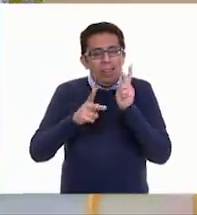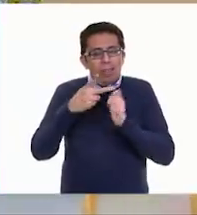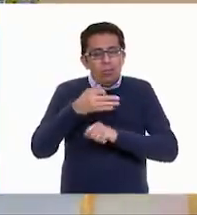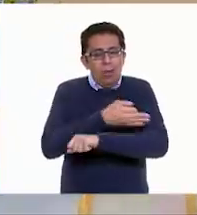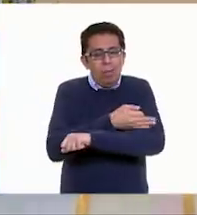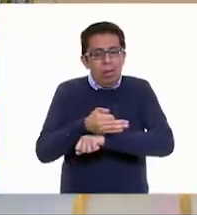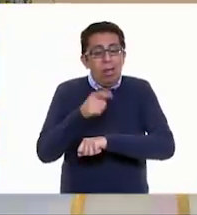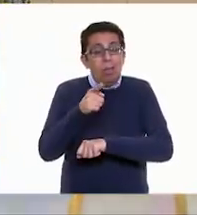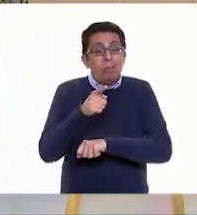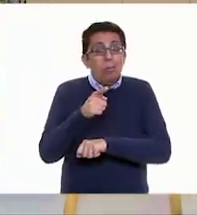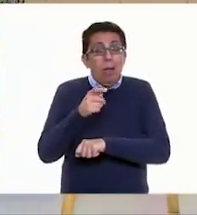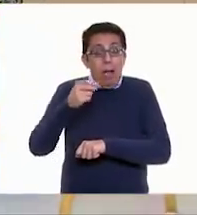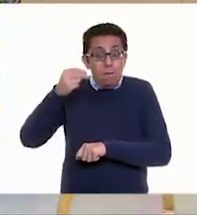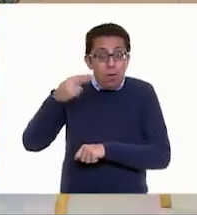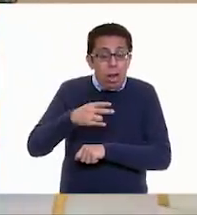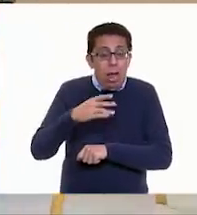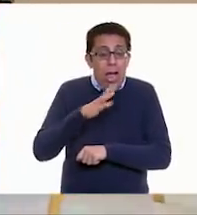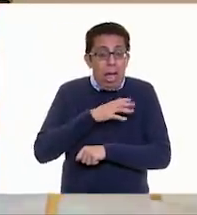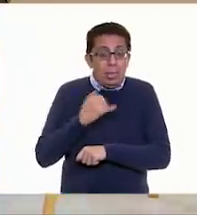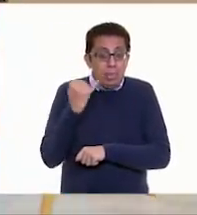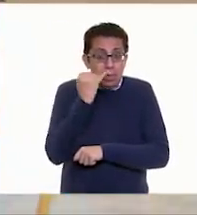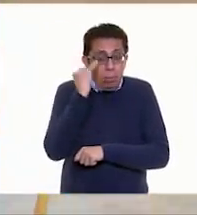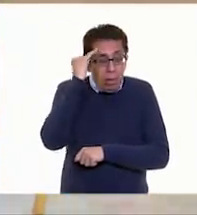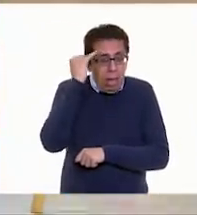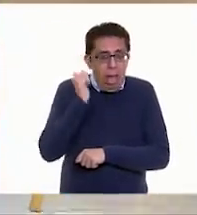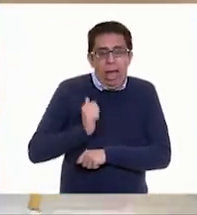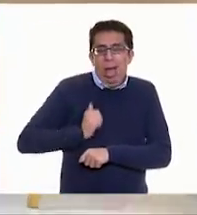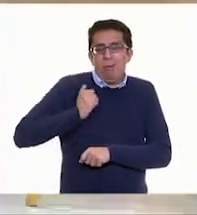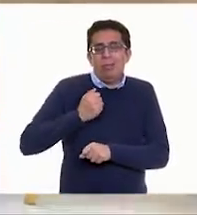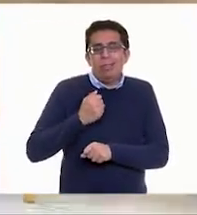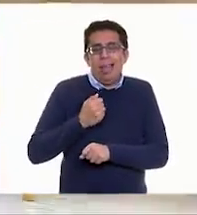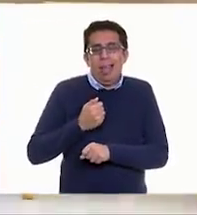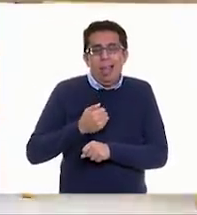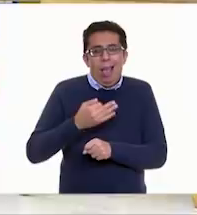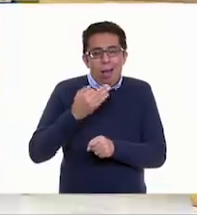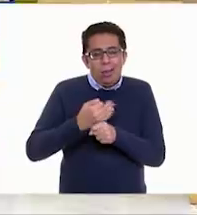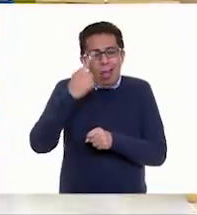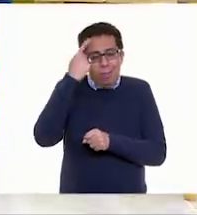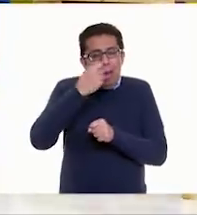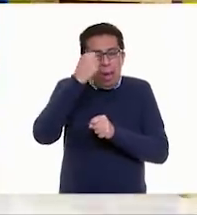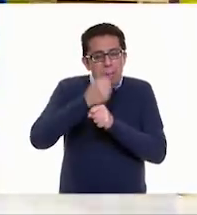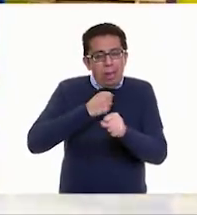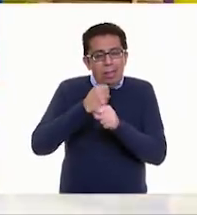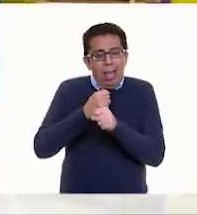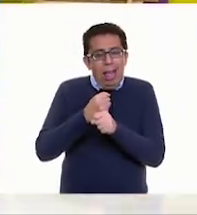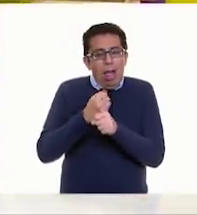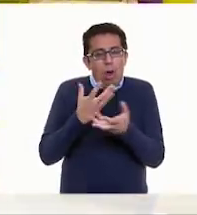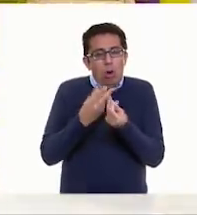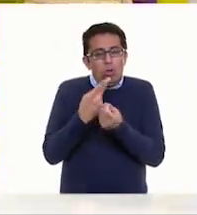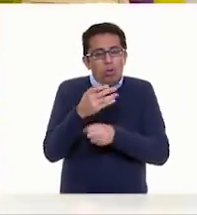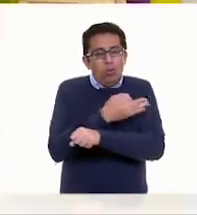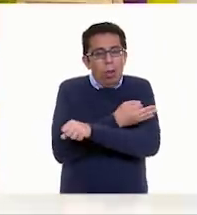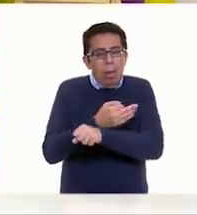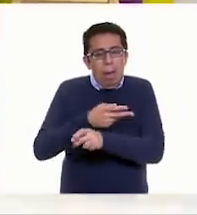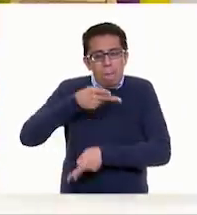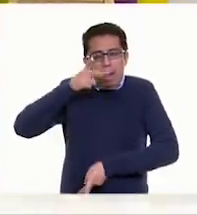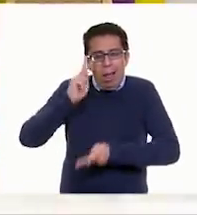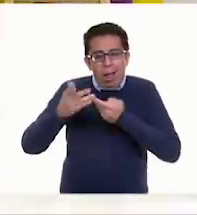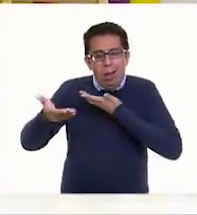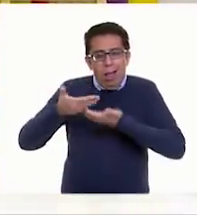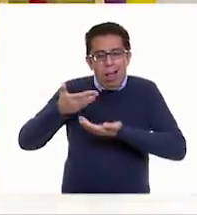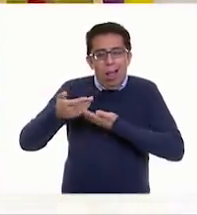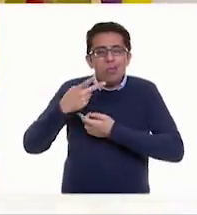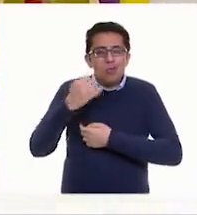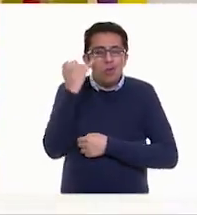familia. Si tienes la fortuna de hablar una lengua indígena, aprovecha también este momento para practicarla y platica con tu familia en tu lengua